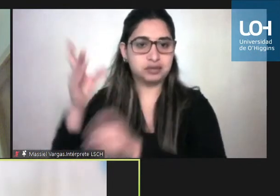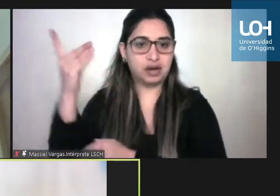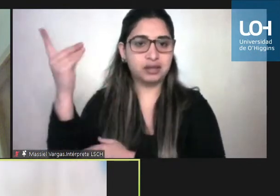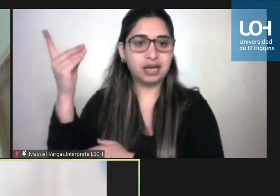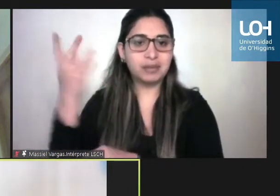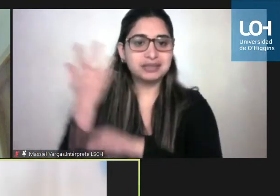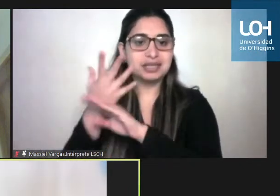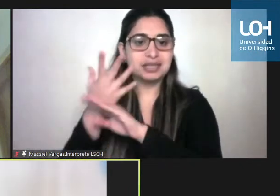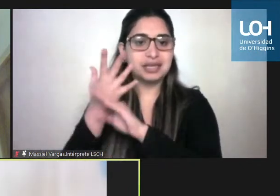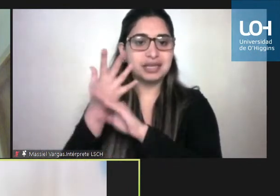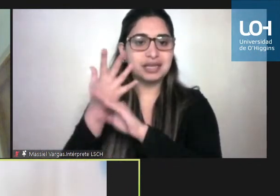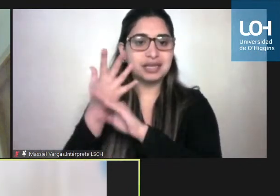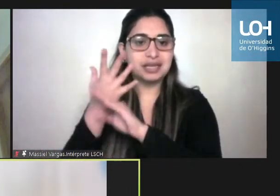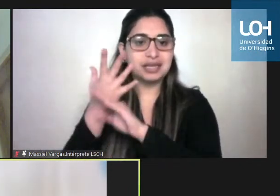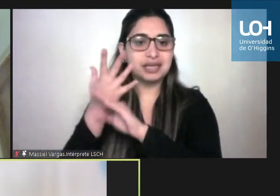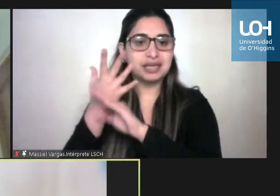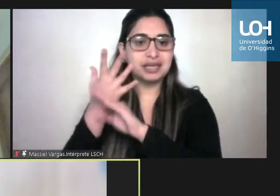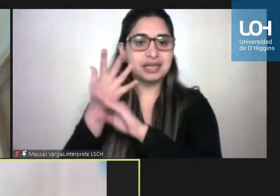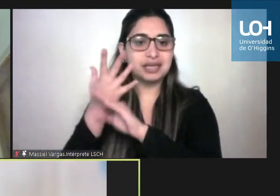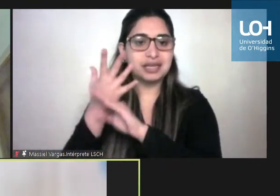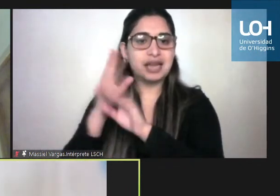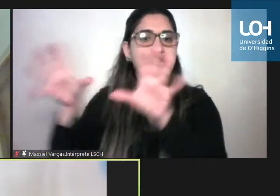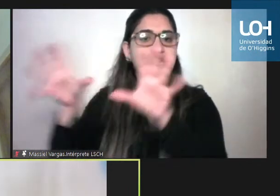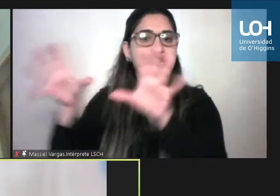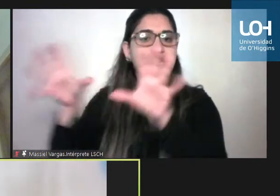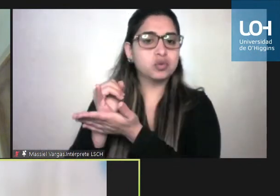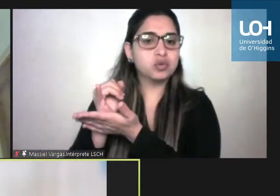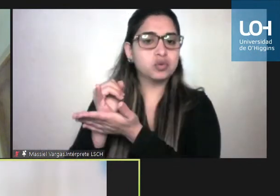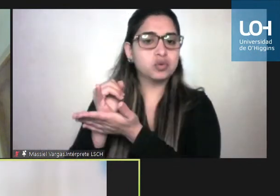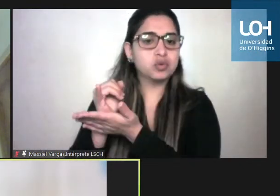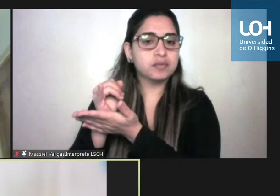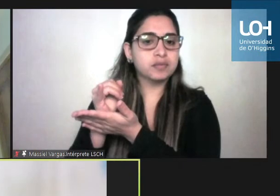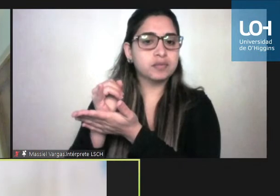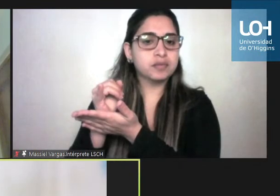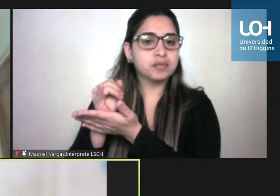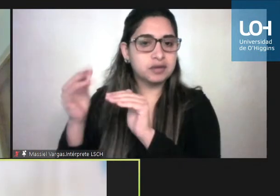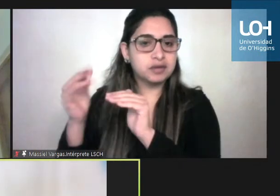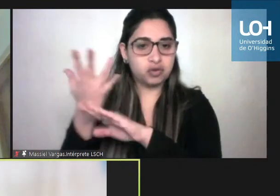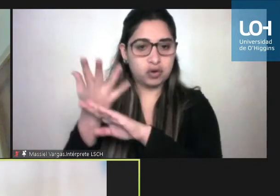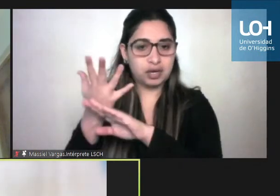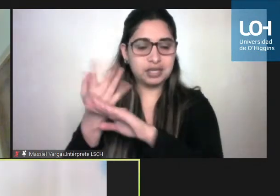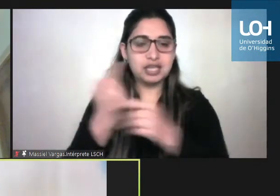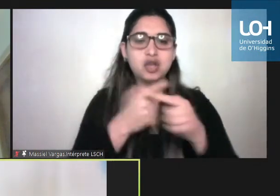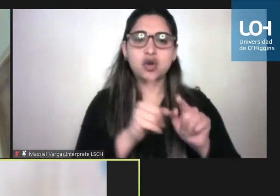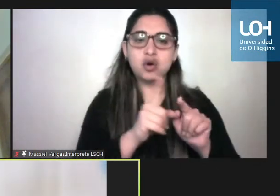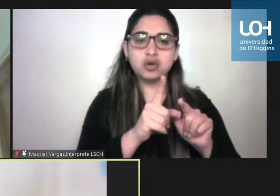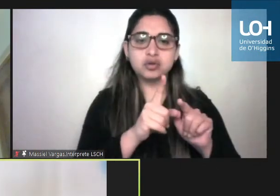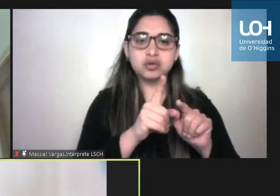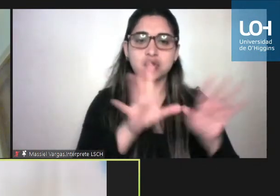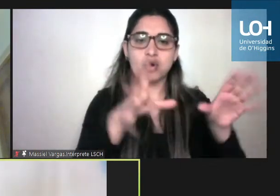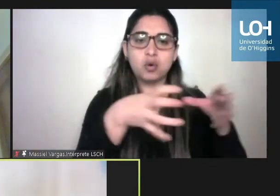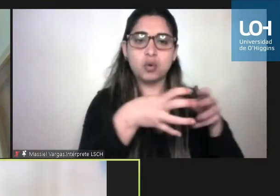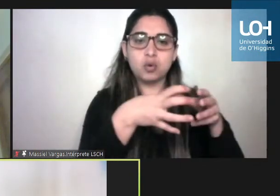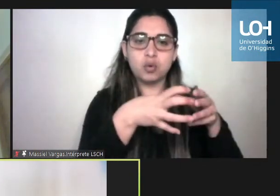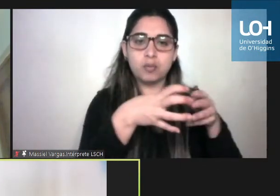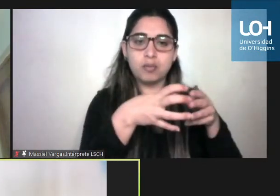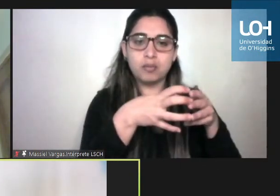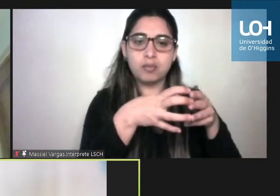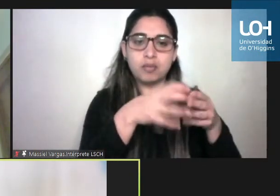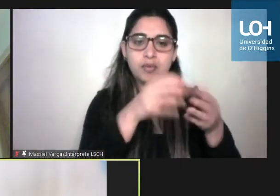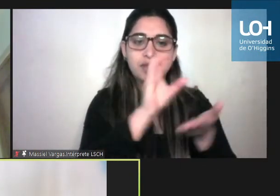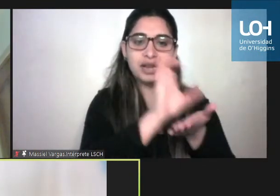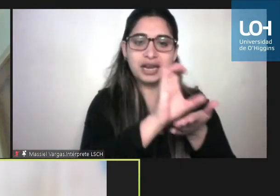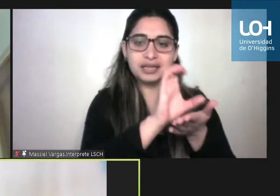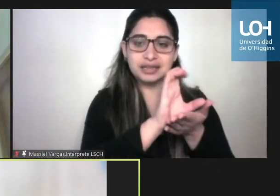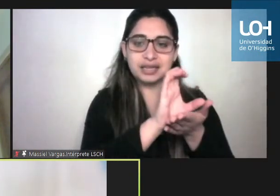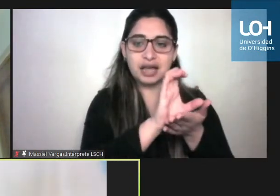organizaciones o instituciones asesoras de las empresas y otros organismos estatales por ejemplo las oficinas municipales de intermedio laboral que son las